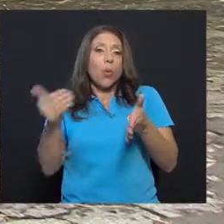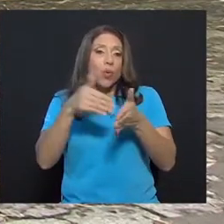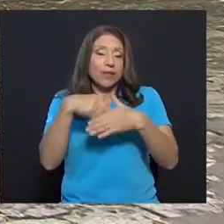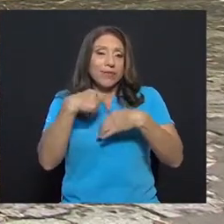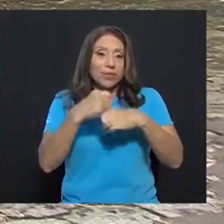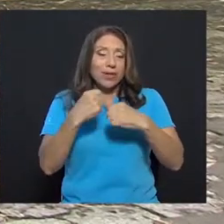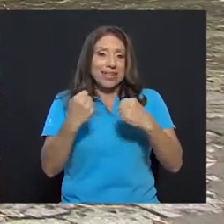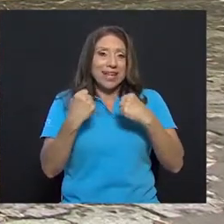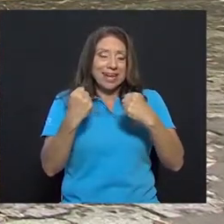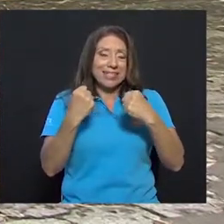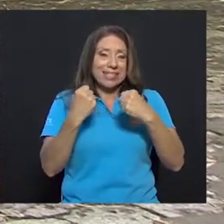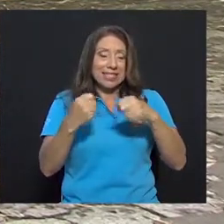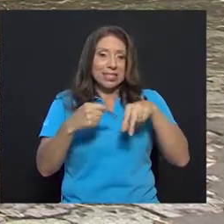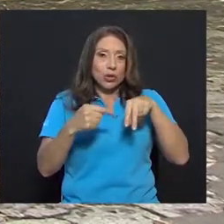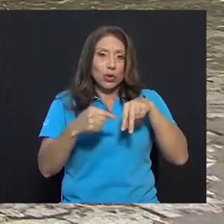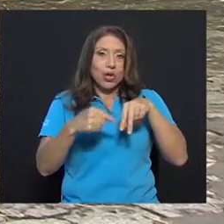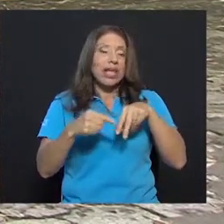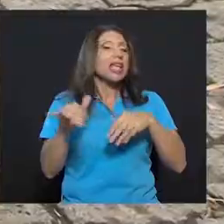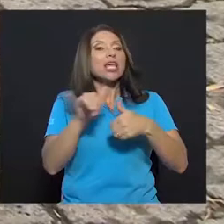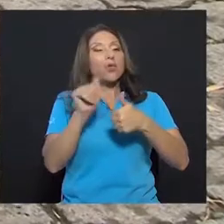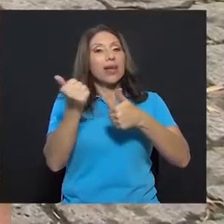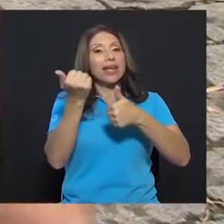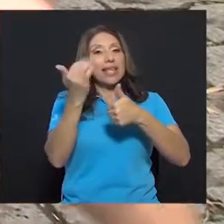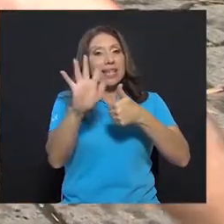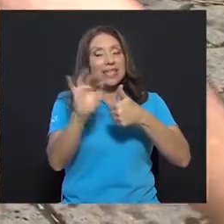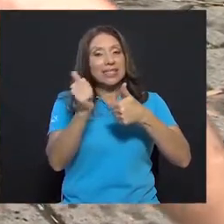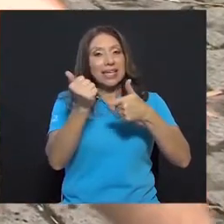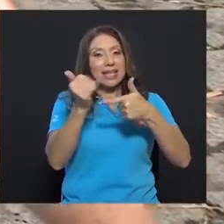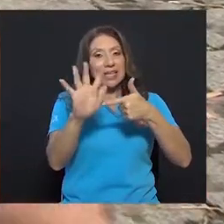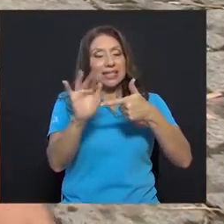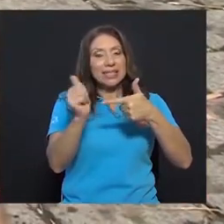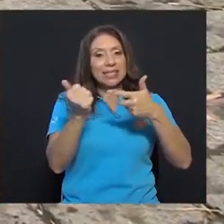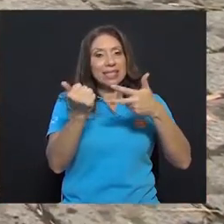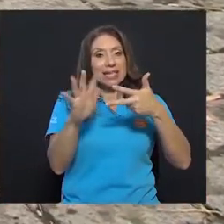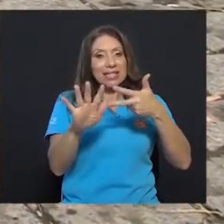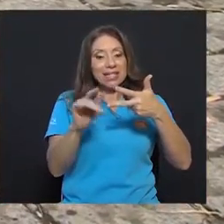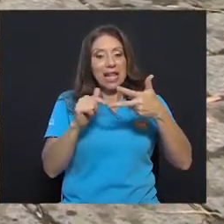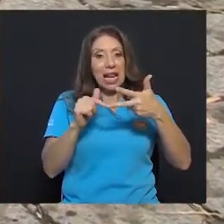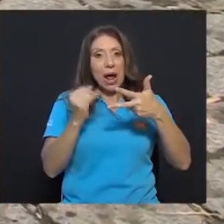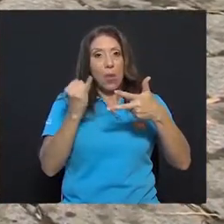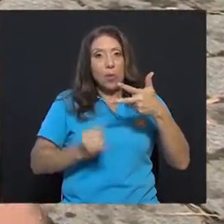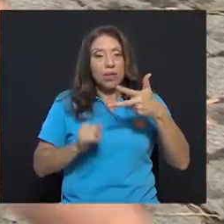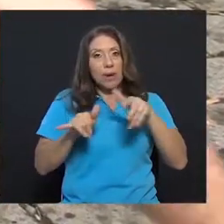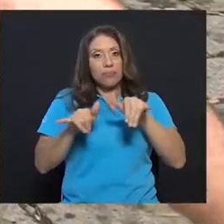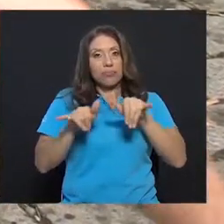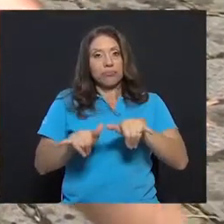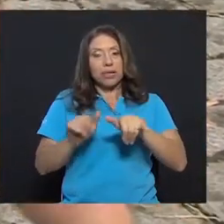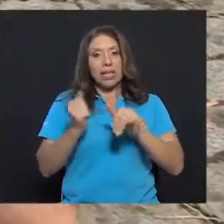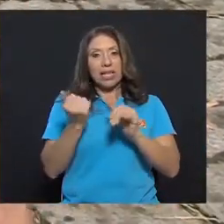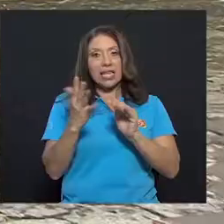ejercicio. Vamos a hacer igual 15 repeticiones y en la última sostienen 15 segundos.